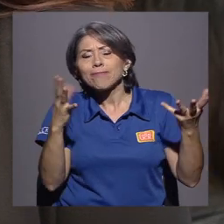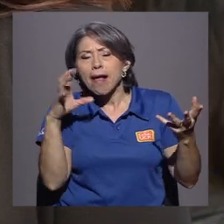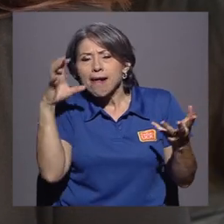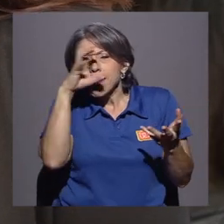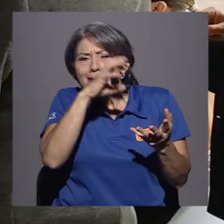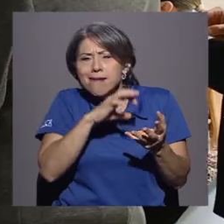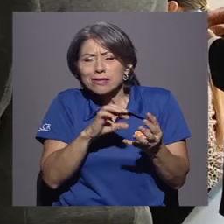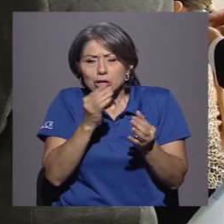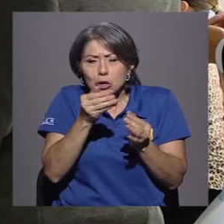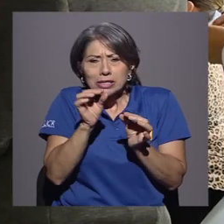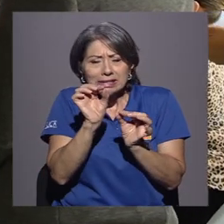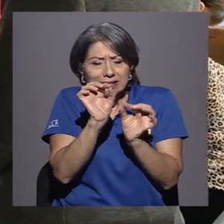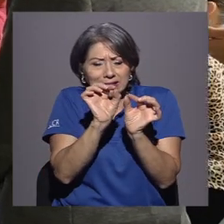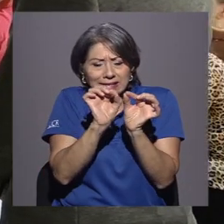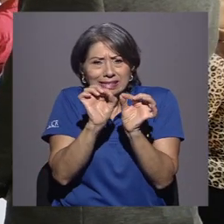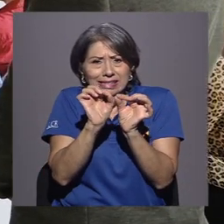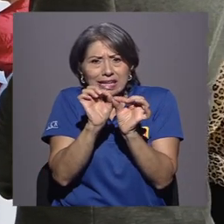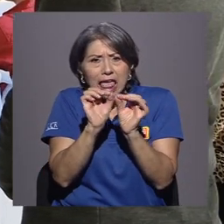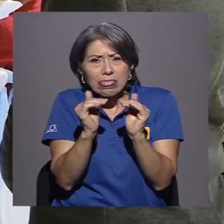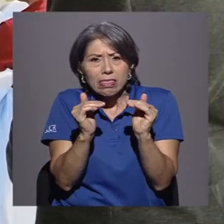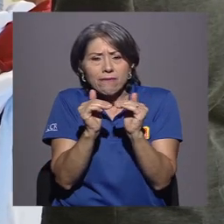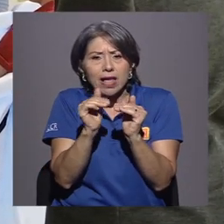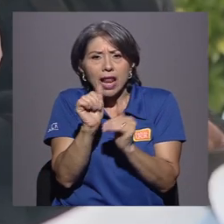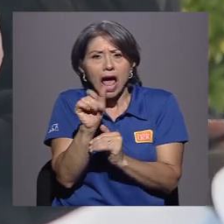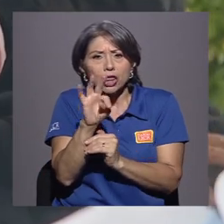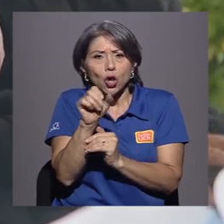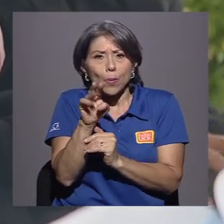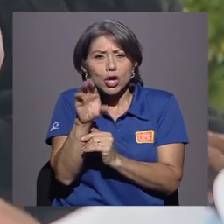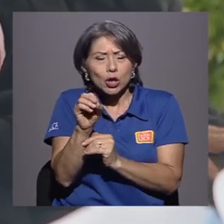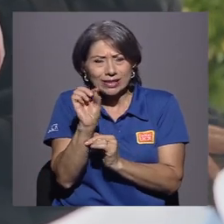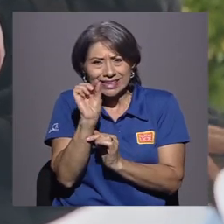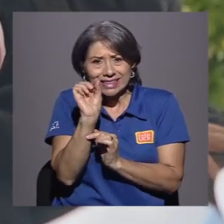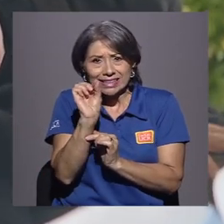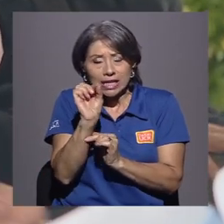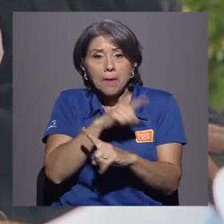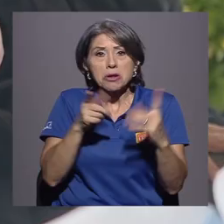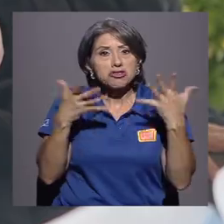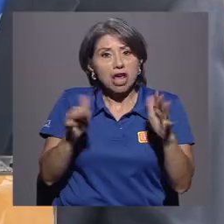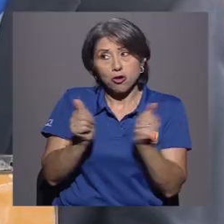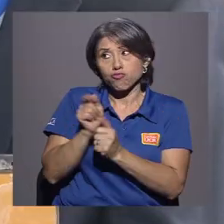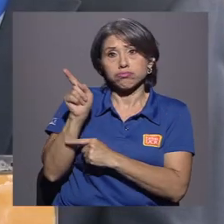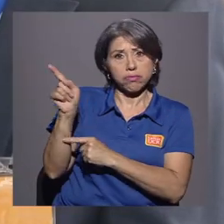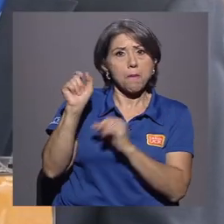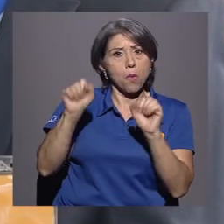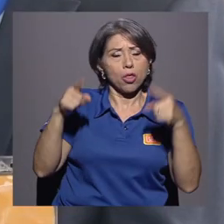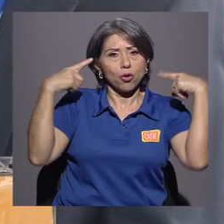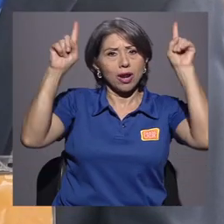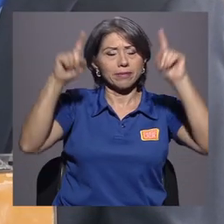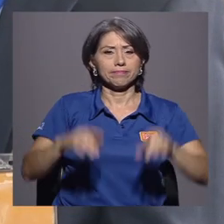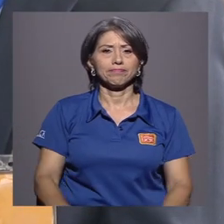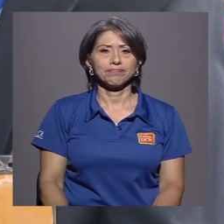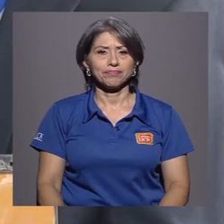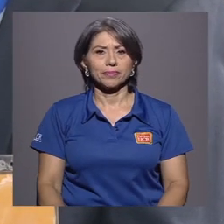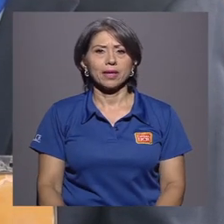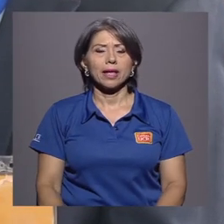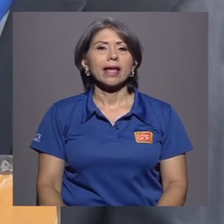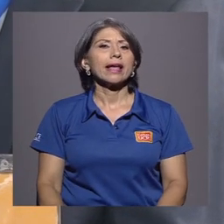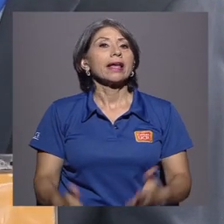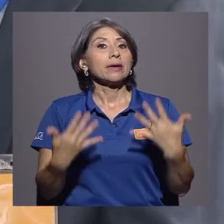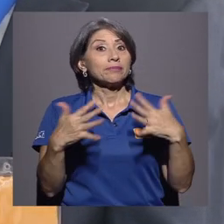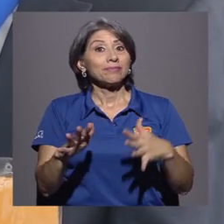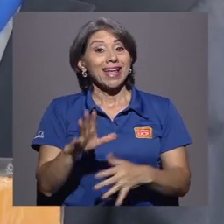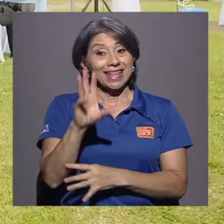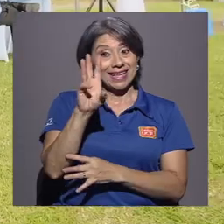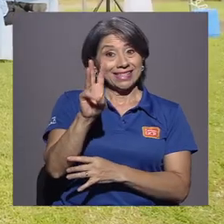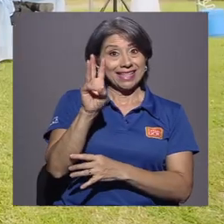o notar partículas inclusive a nivel atómico y ya con este microscopio lo vamos a lograr. Quiero hacer énfasis que de